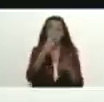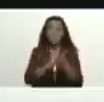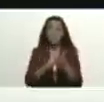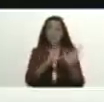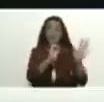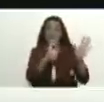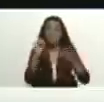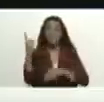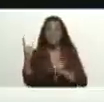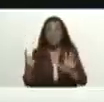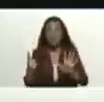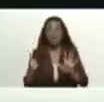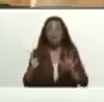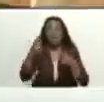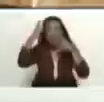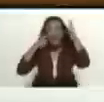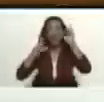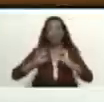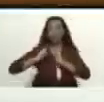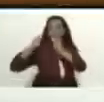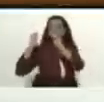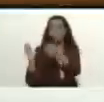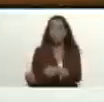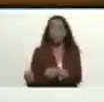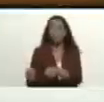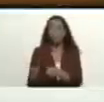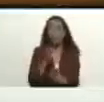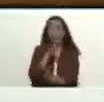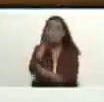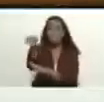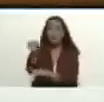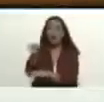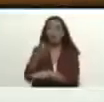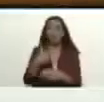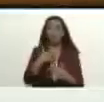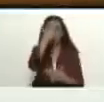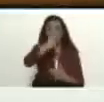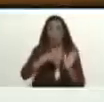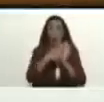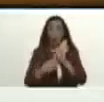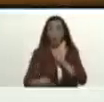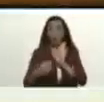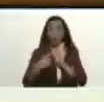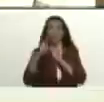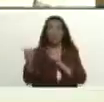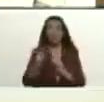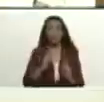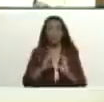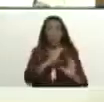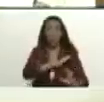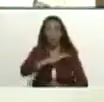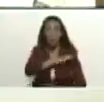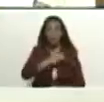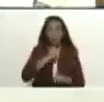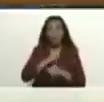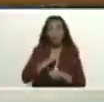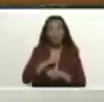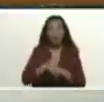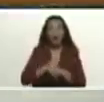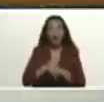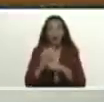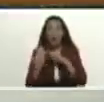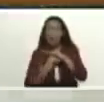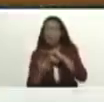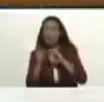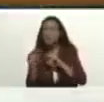inmediatamente el comandante Chávez me conectó como enviado especial de él en una comisión que estaba trabajando las bases